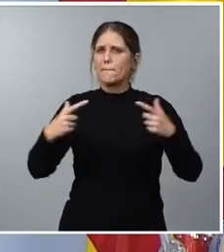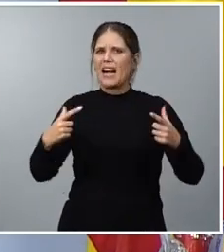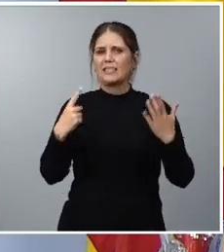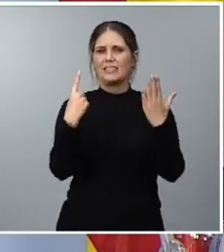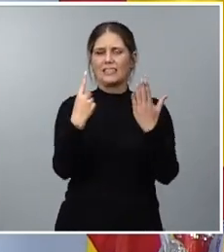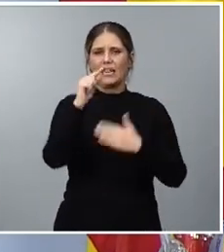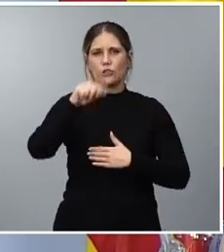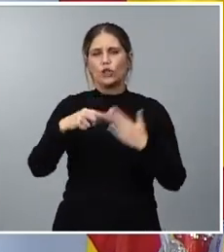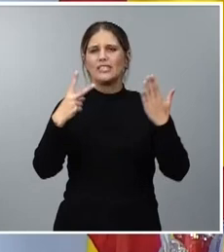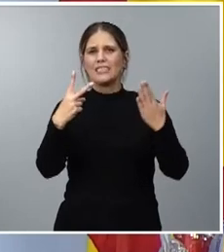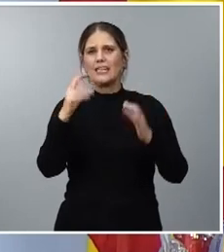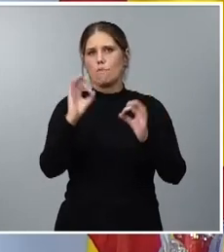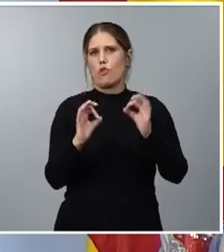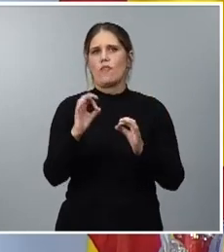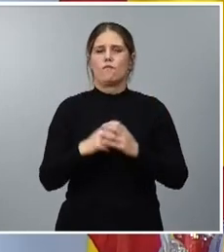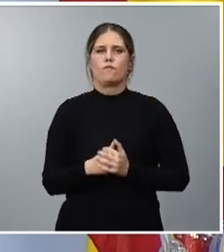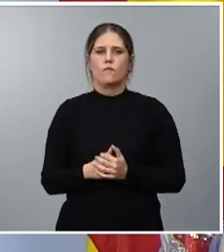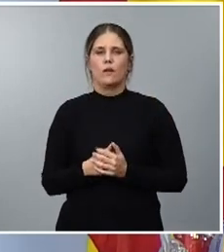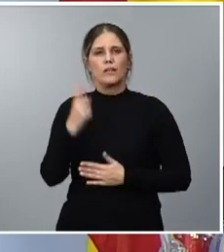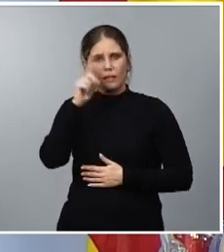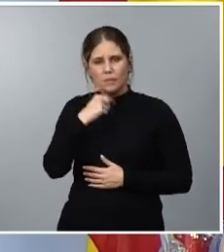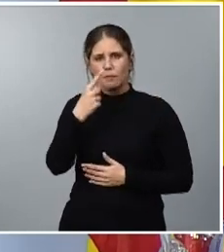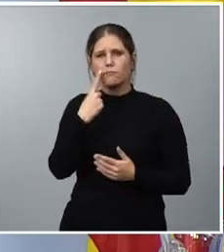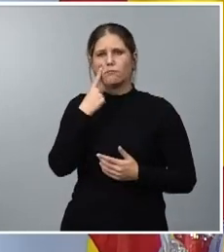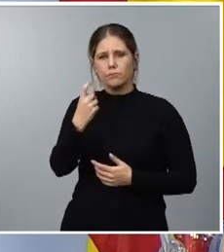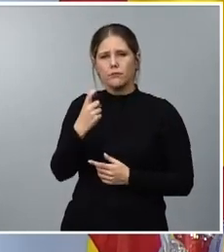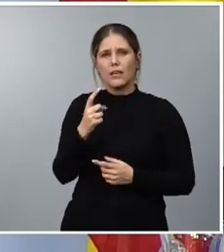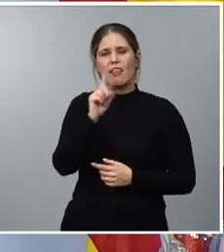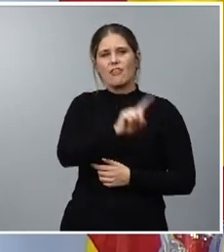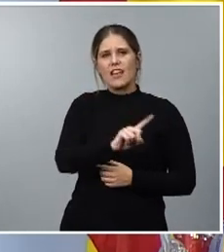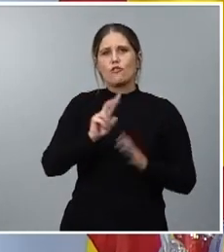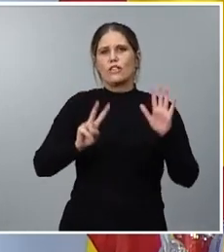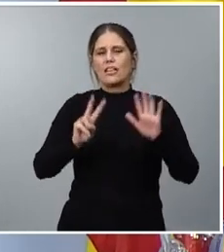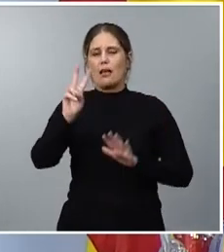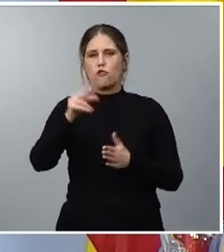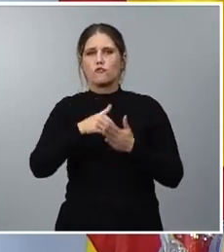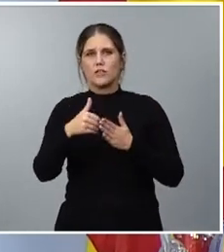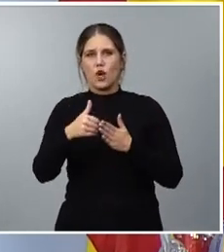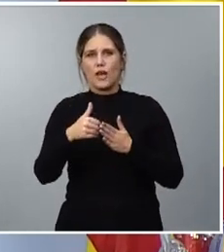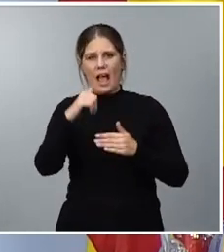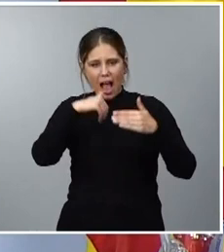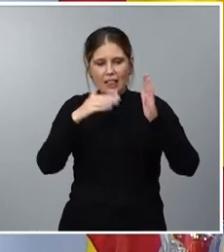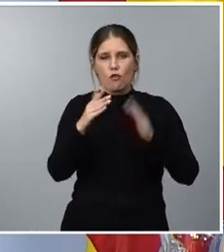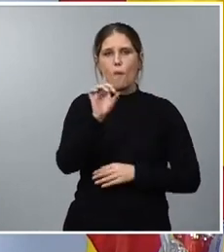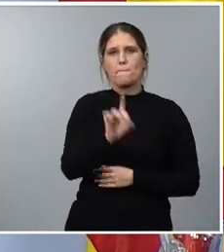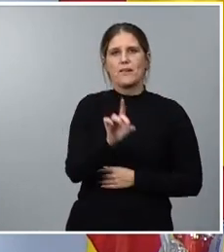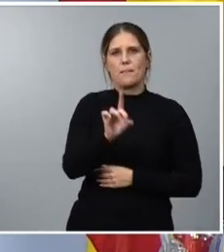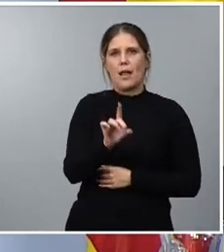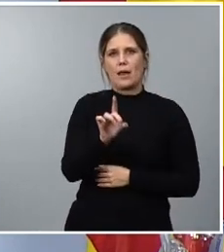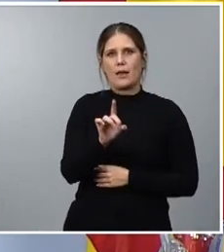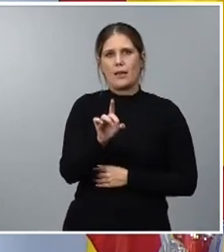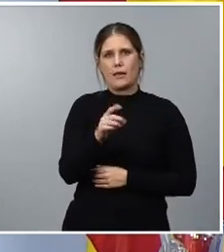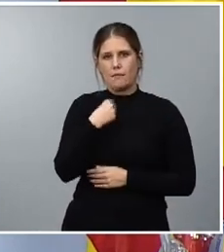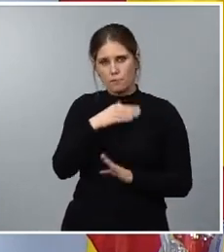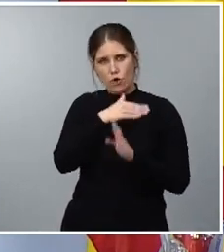,7% y destaco 172 millones para atención primaria de forma expresa para este nivel